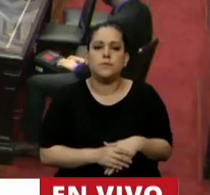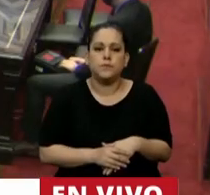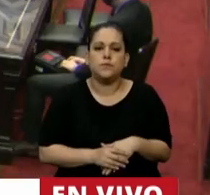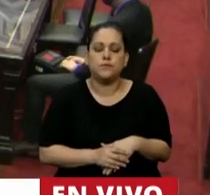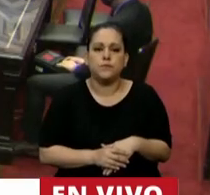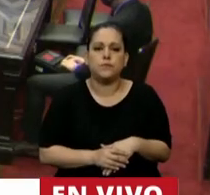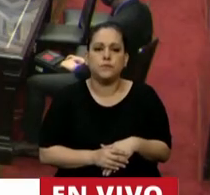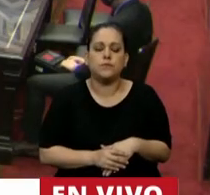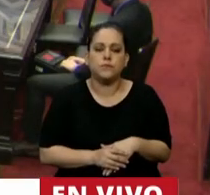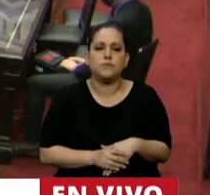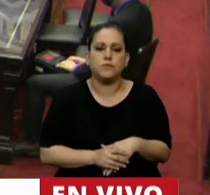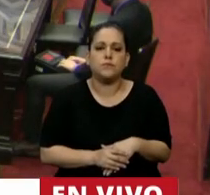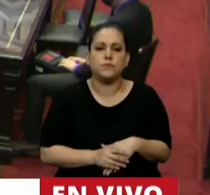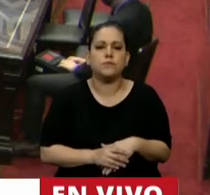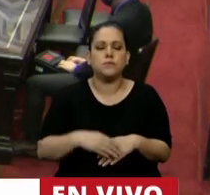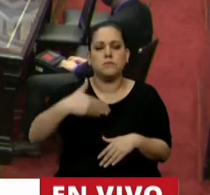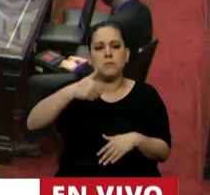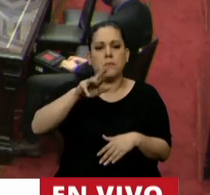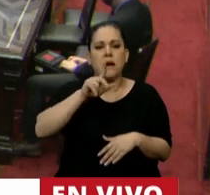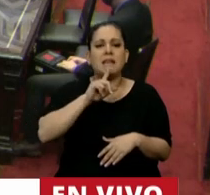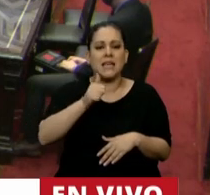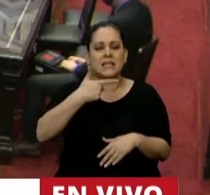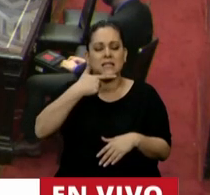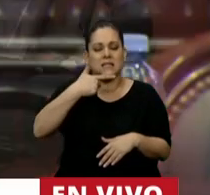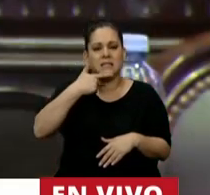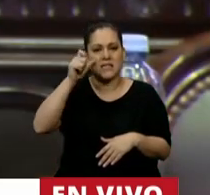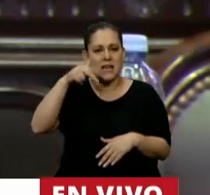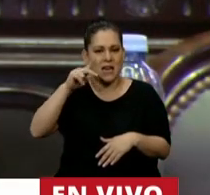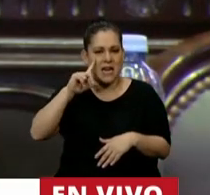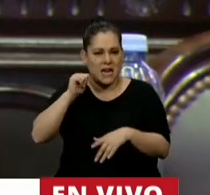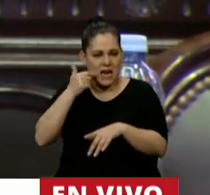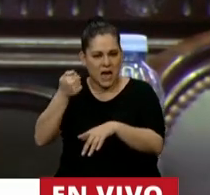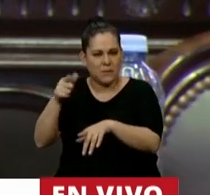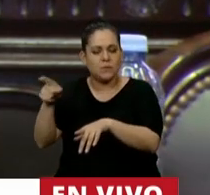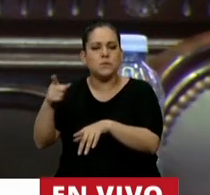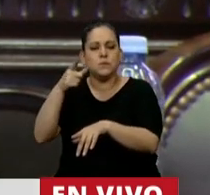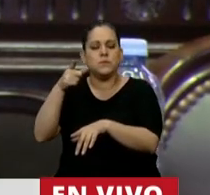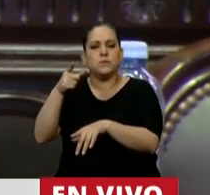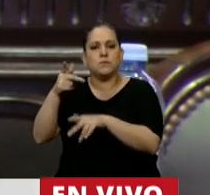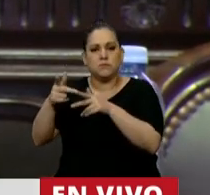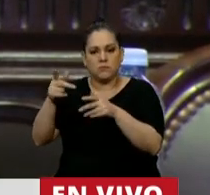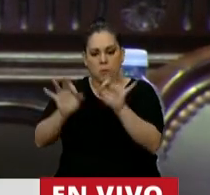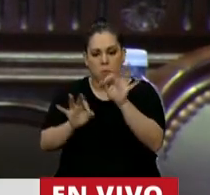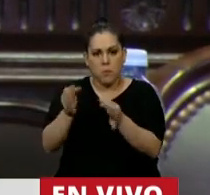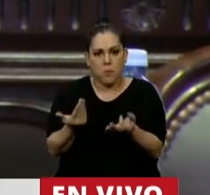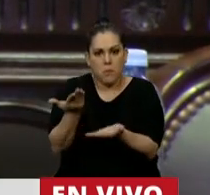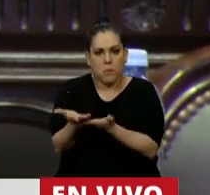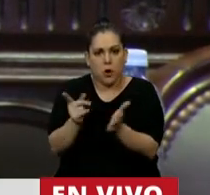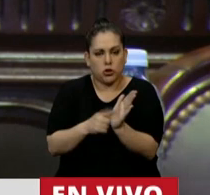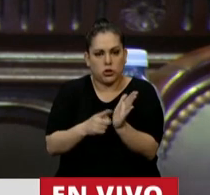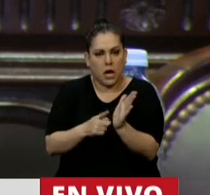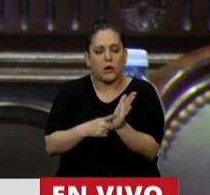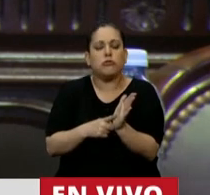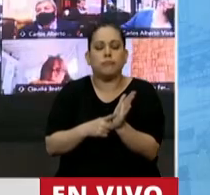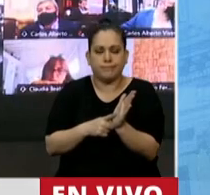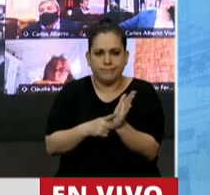Parafraseando a Marta Nercellas, este proyecto en tratamiento es uno más de los tantos agravios a la Argentina de parte de